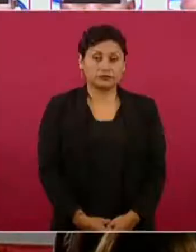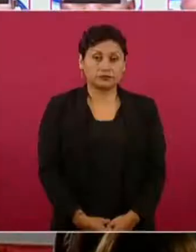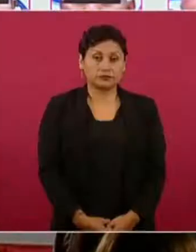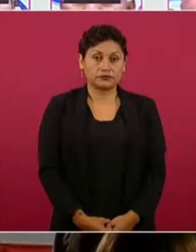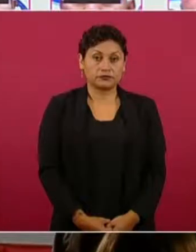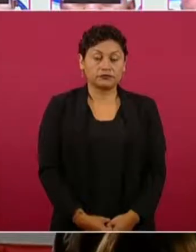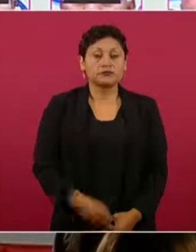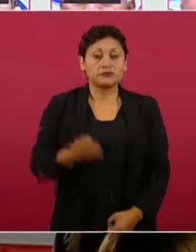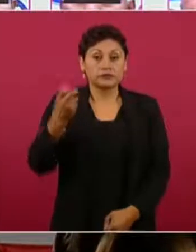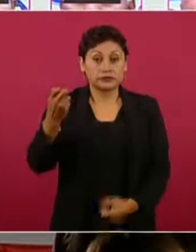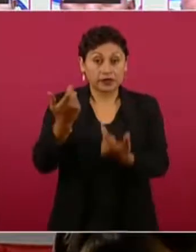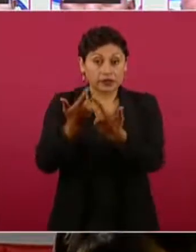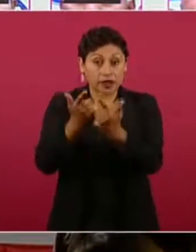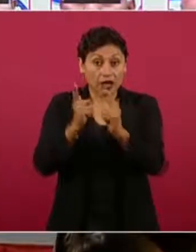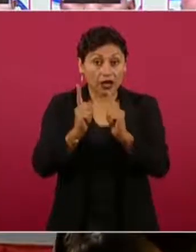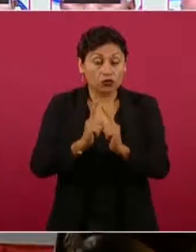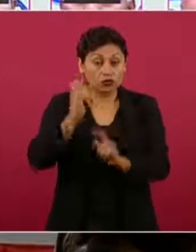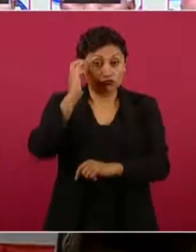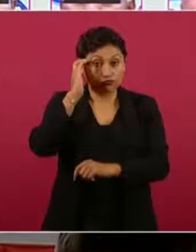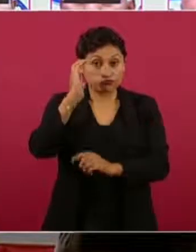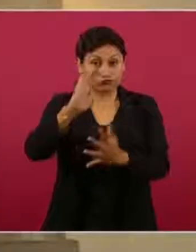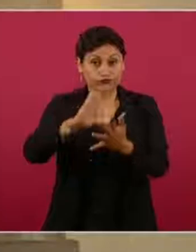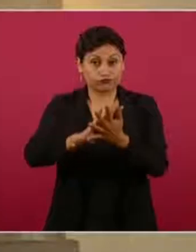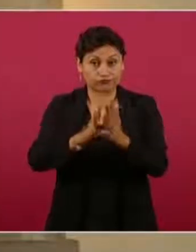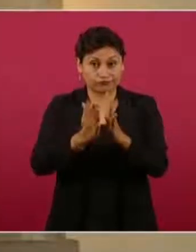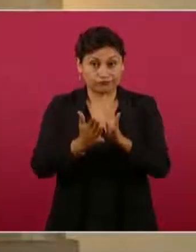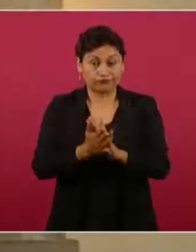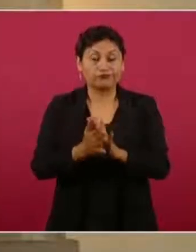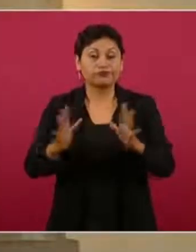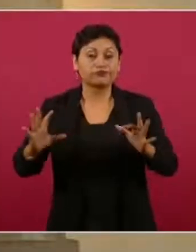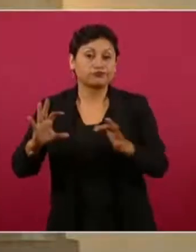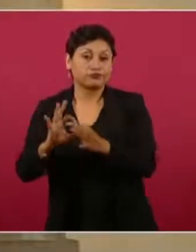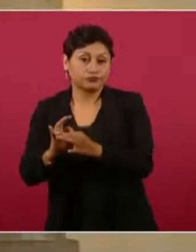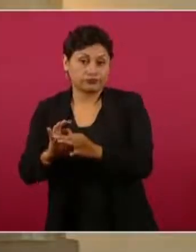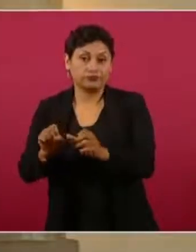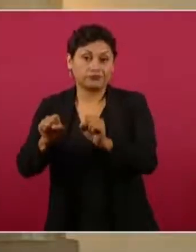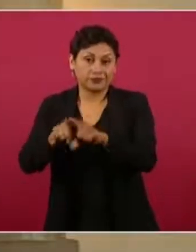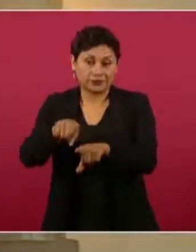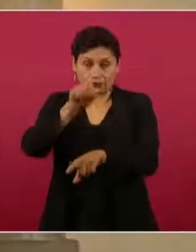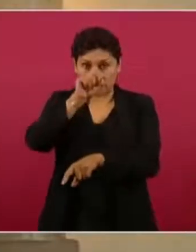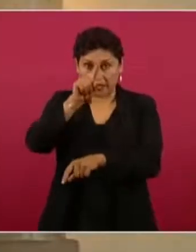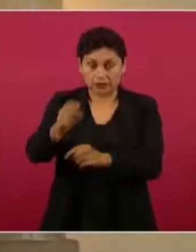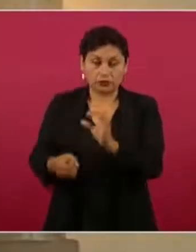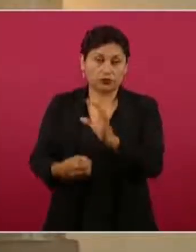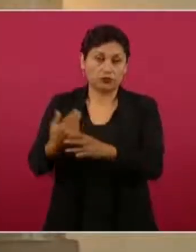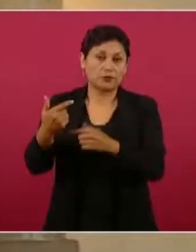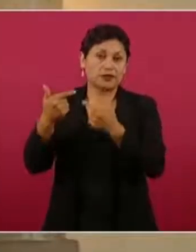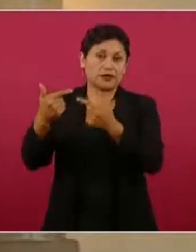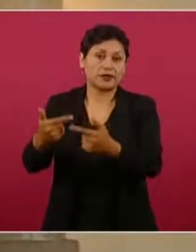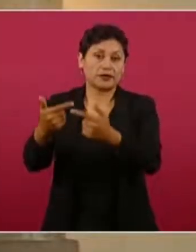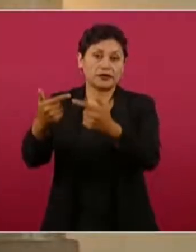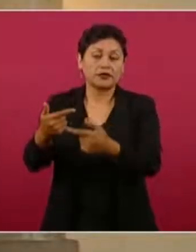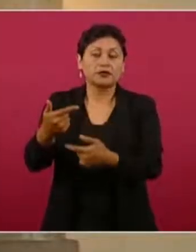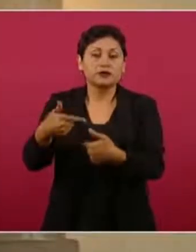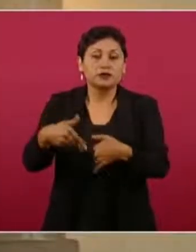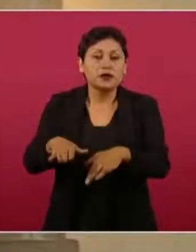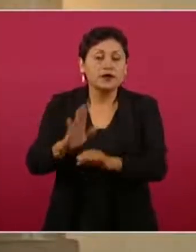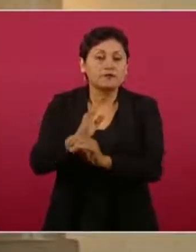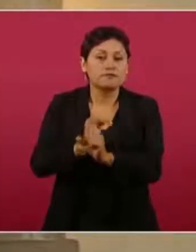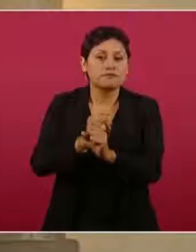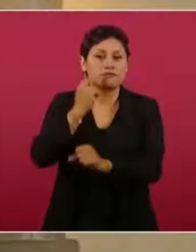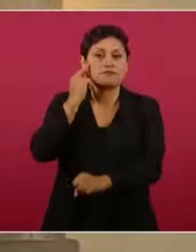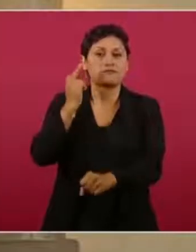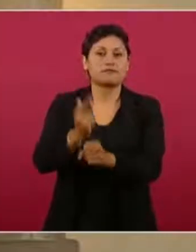Esta célula criminal vinculada al cártel Jalisco Nueva Generación presuntamente se dedicaba además a